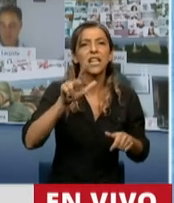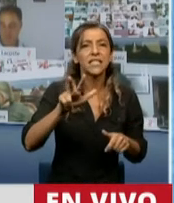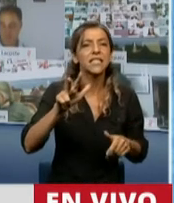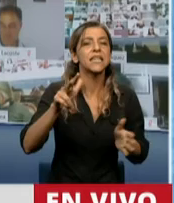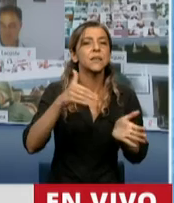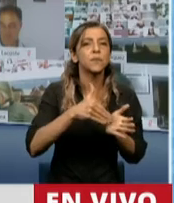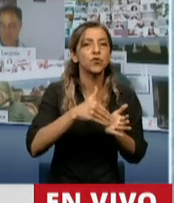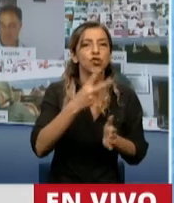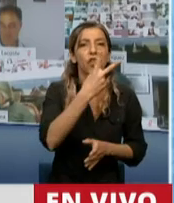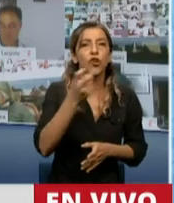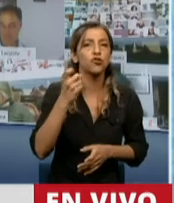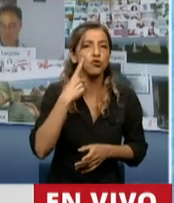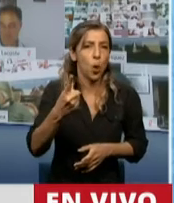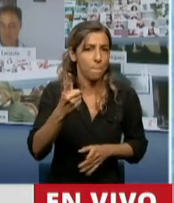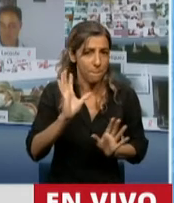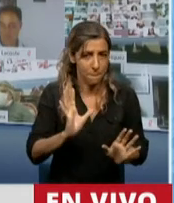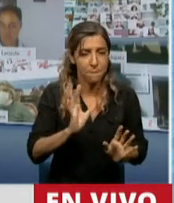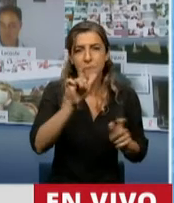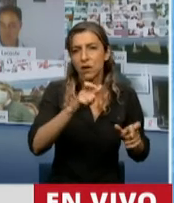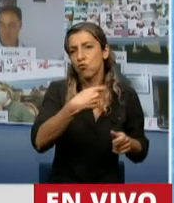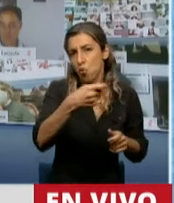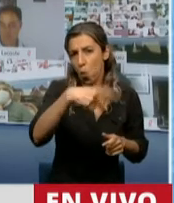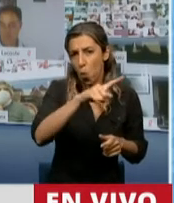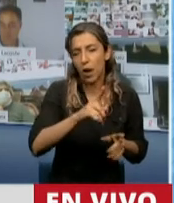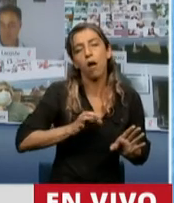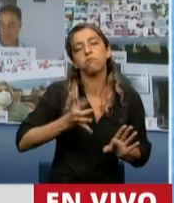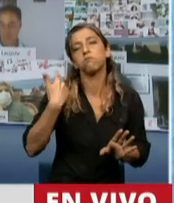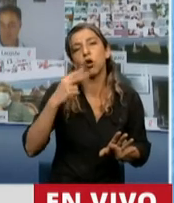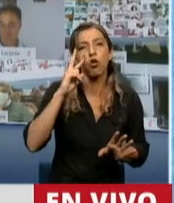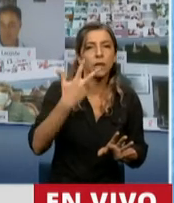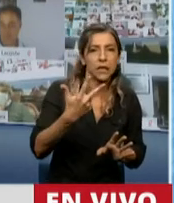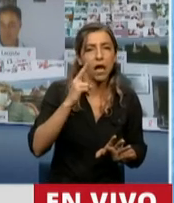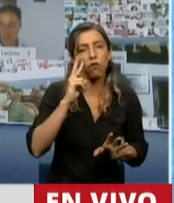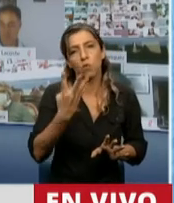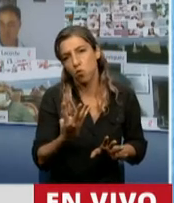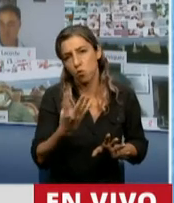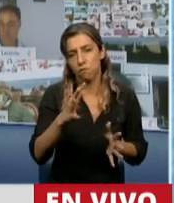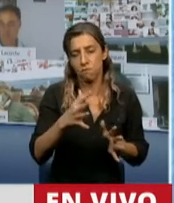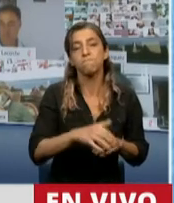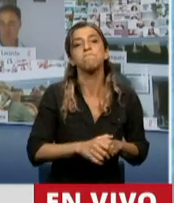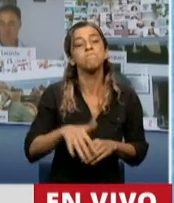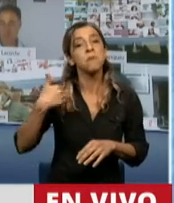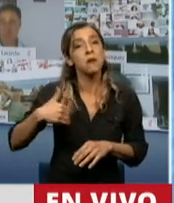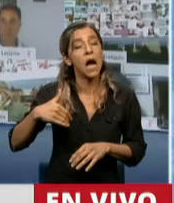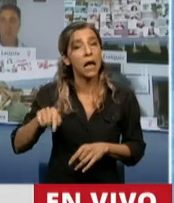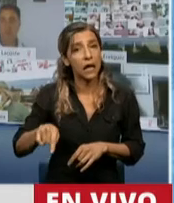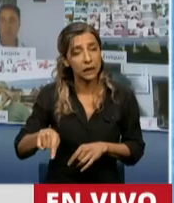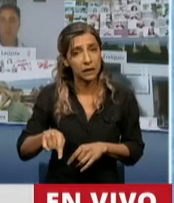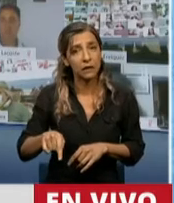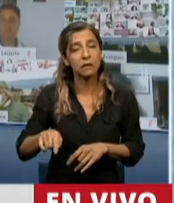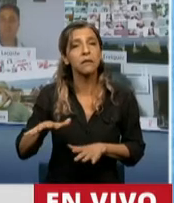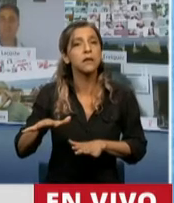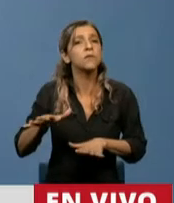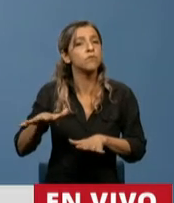2003-2004. Nos encontramos con que la Argentina tenía una cobertura